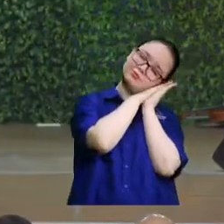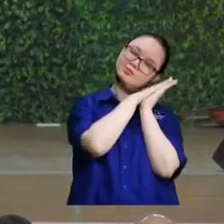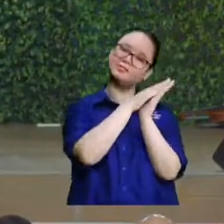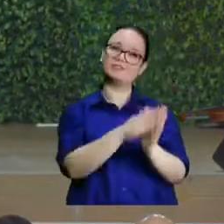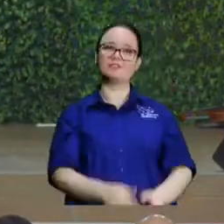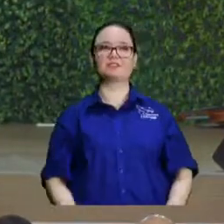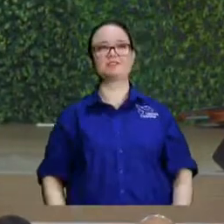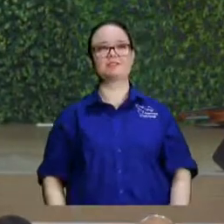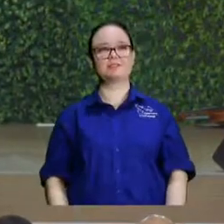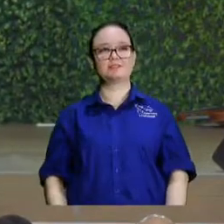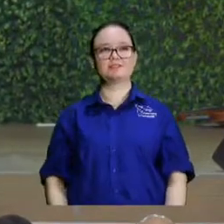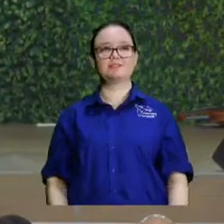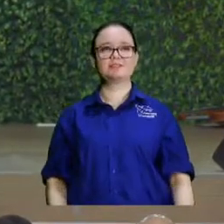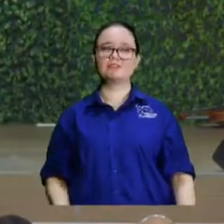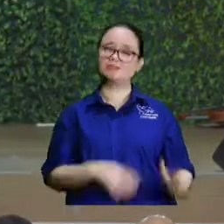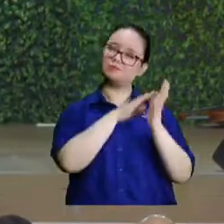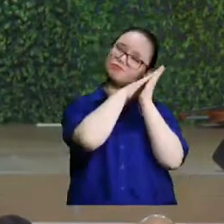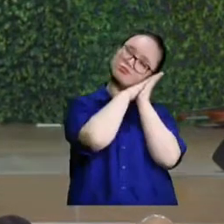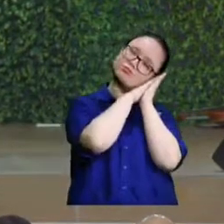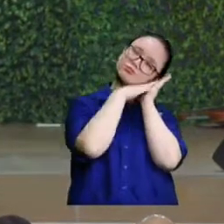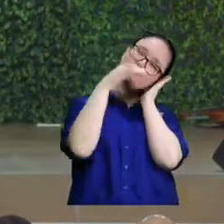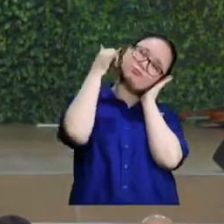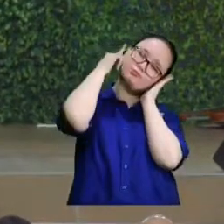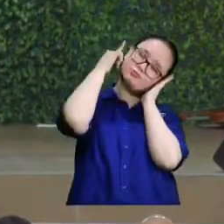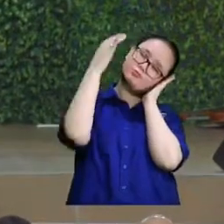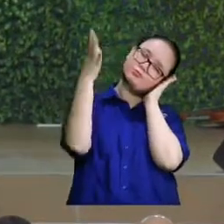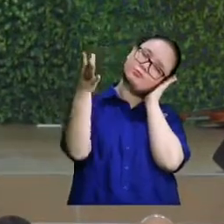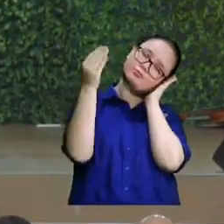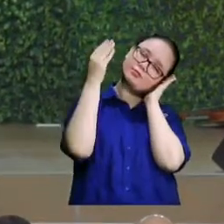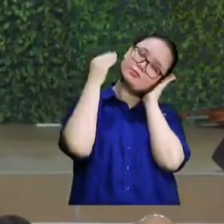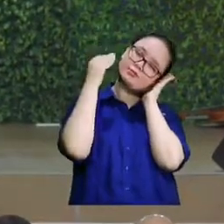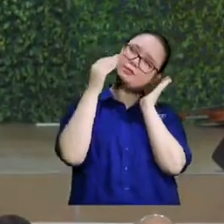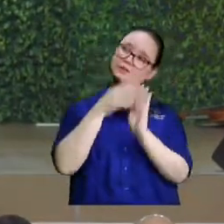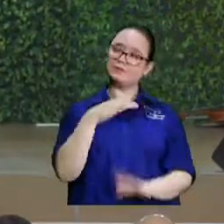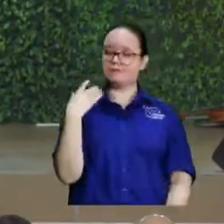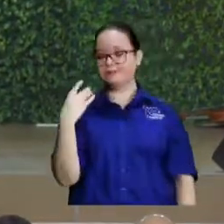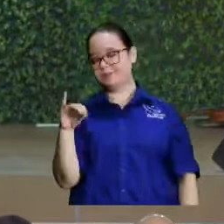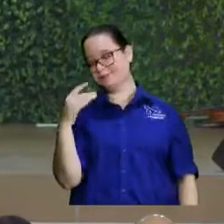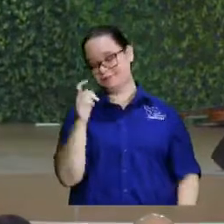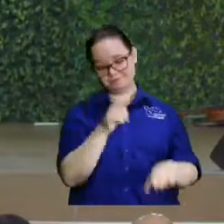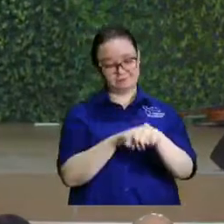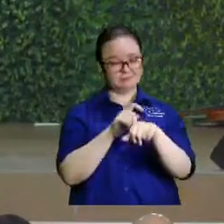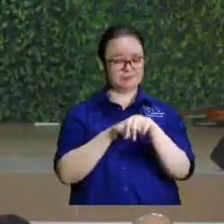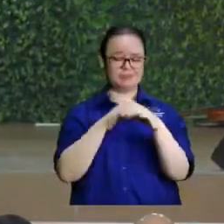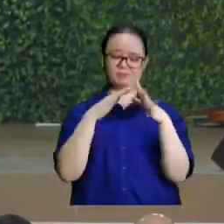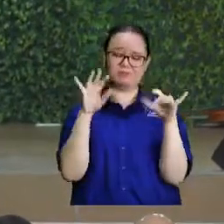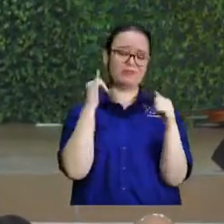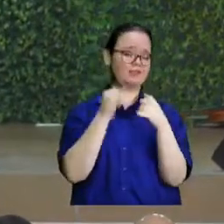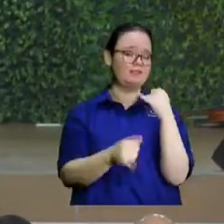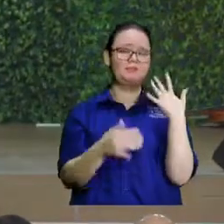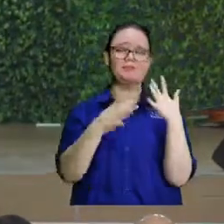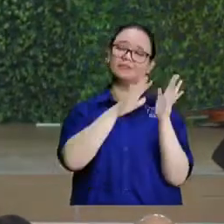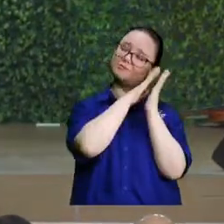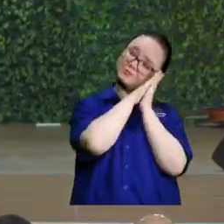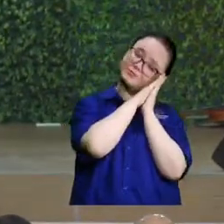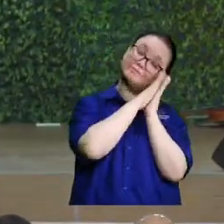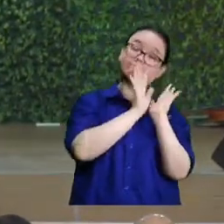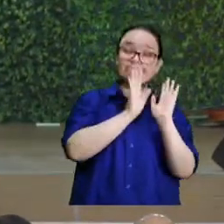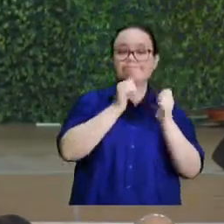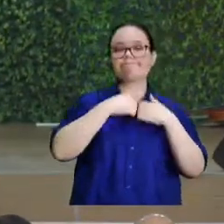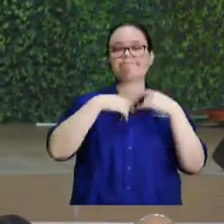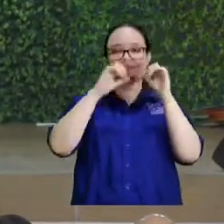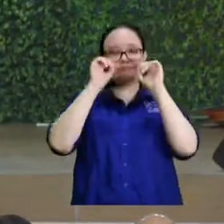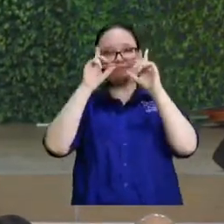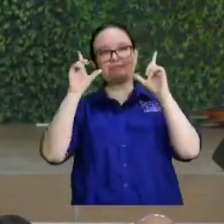y de repente sonó el teléfono ala no puede ser que ya haya pasado el 10 dije porque nadie